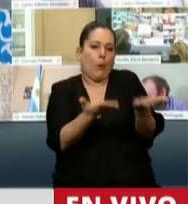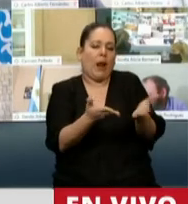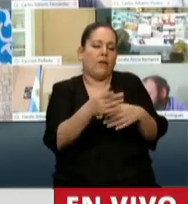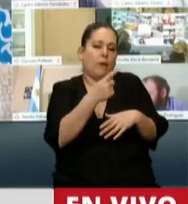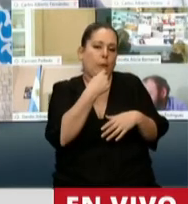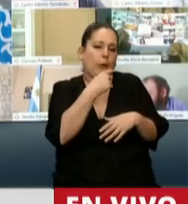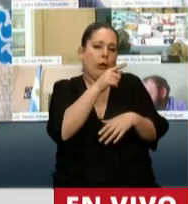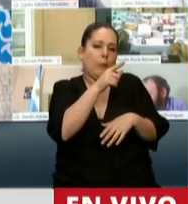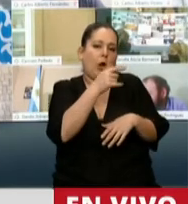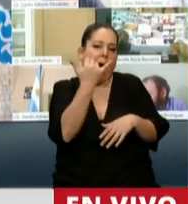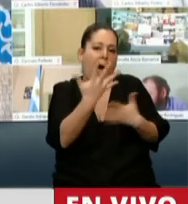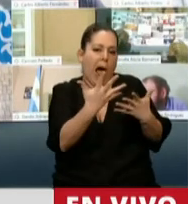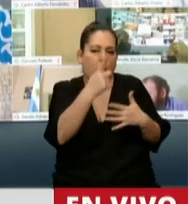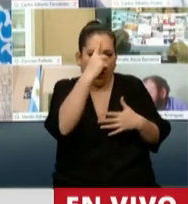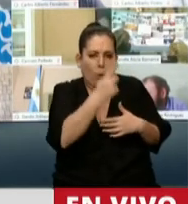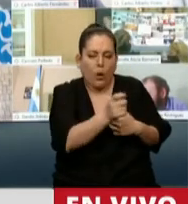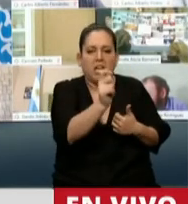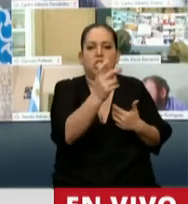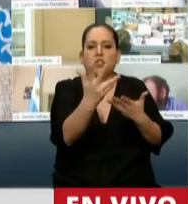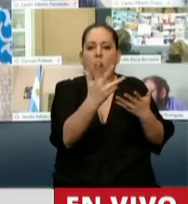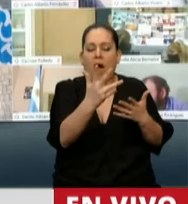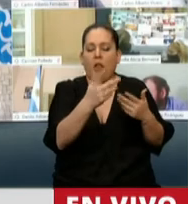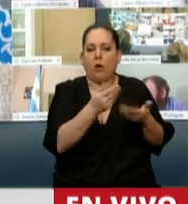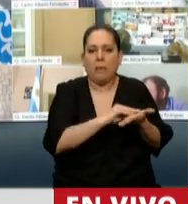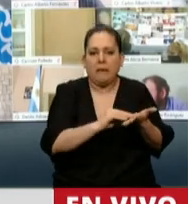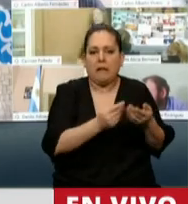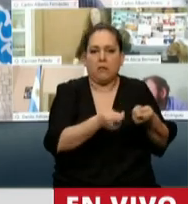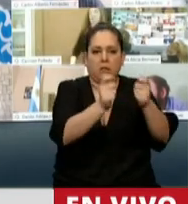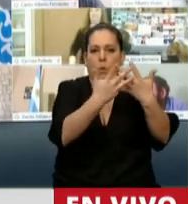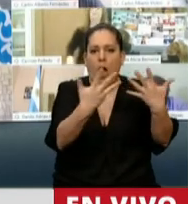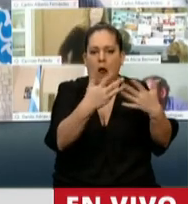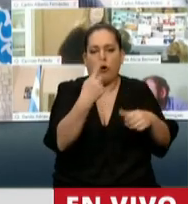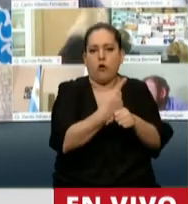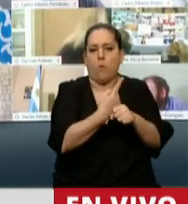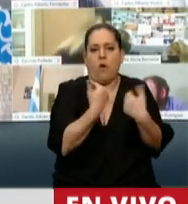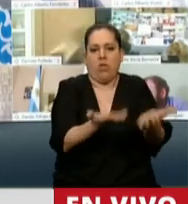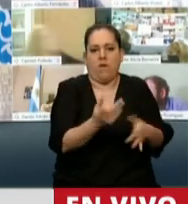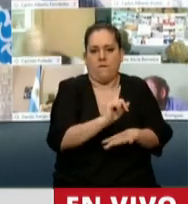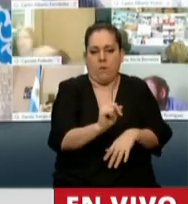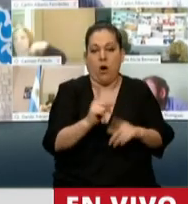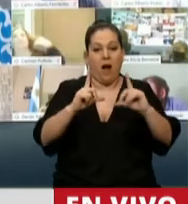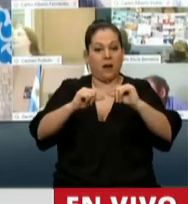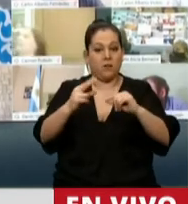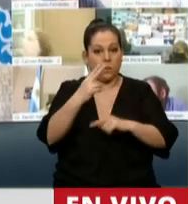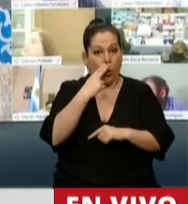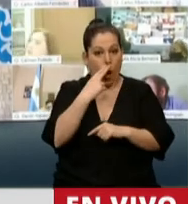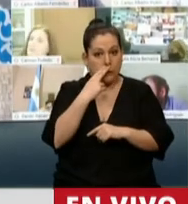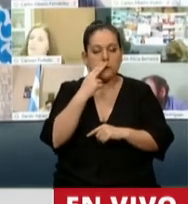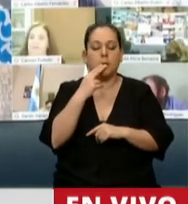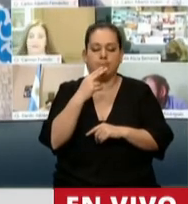estuvieran con procesos penales y administrativos. Hoy este cuestionado artículo 11, no solamente